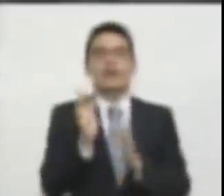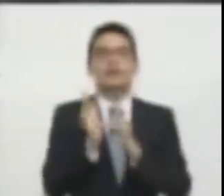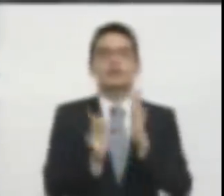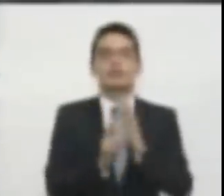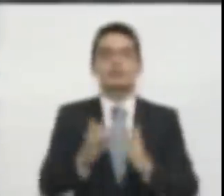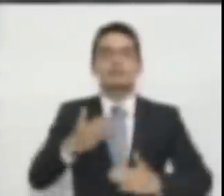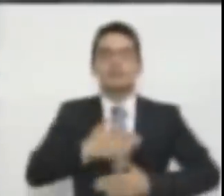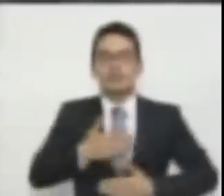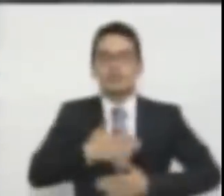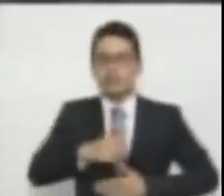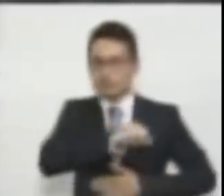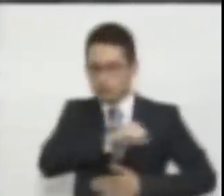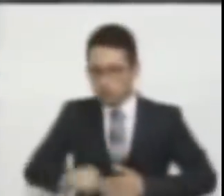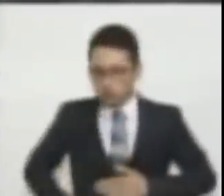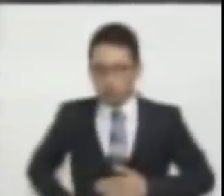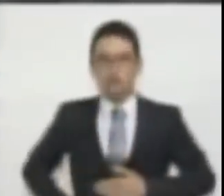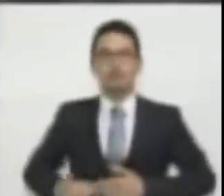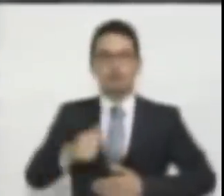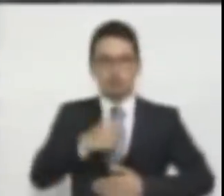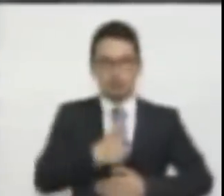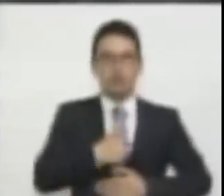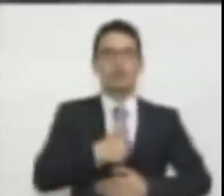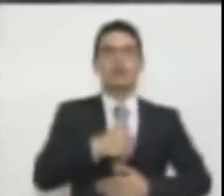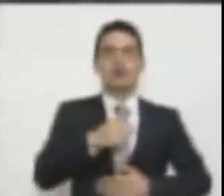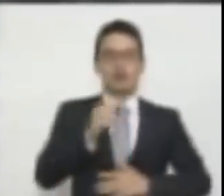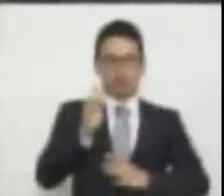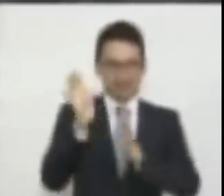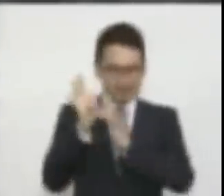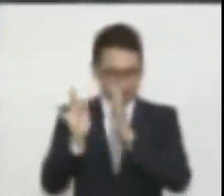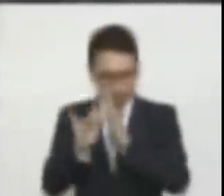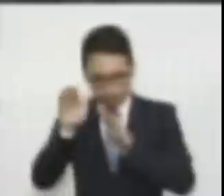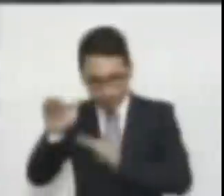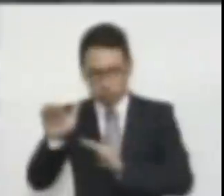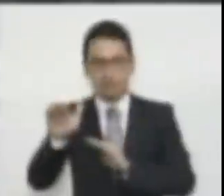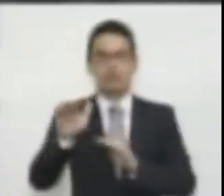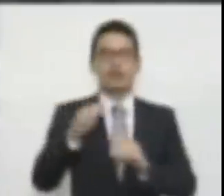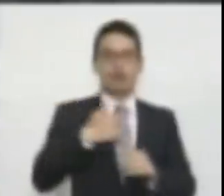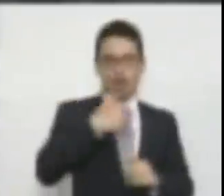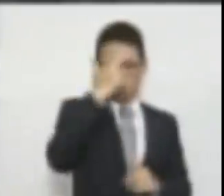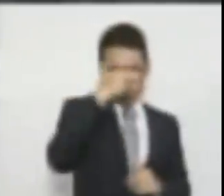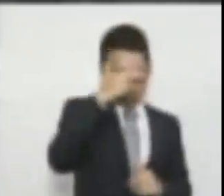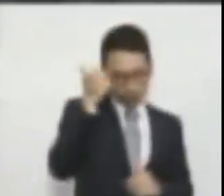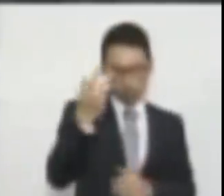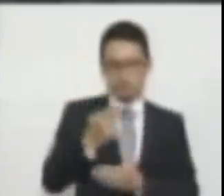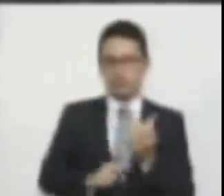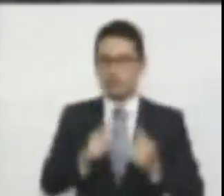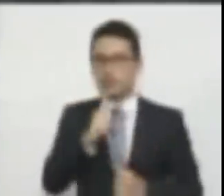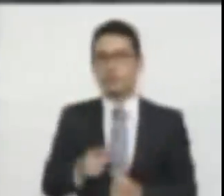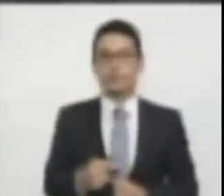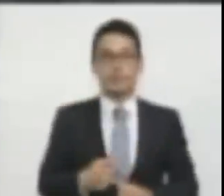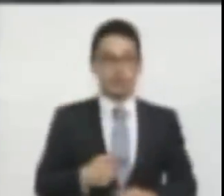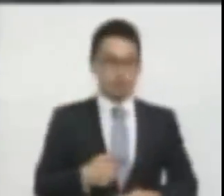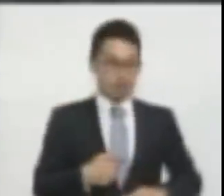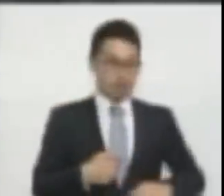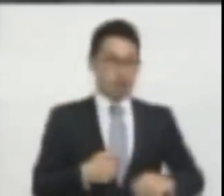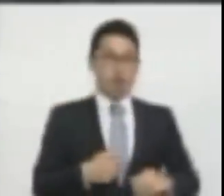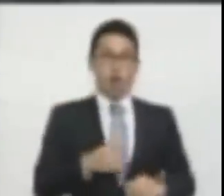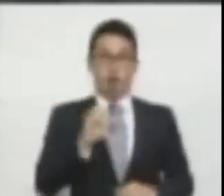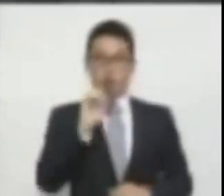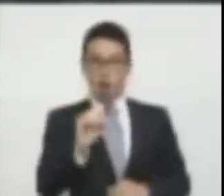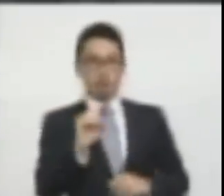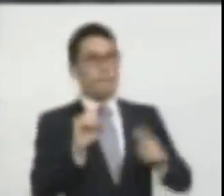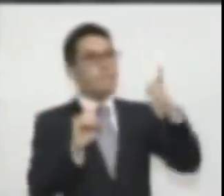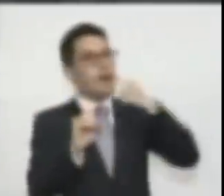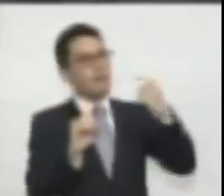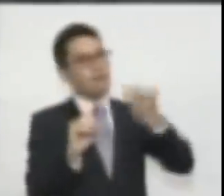mi Señor, porque yo soy católico y cristiano, dice, Y por esto abandonará el hombre a su padre y a